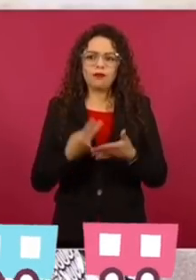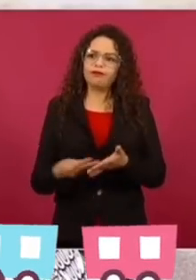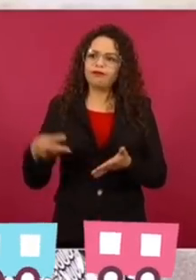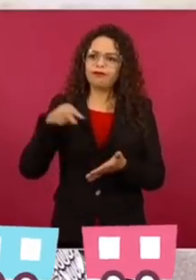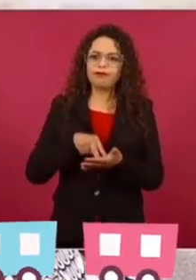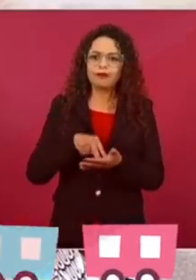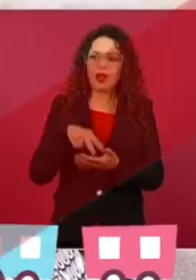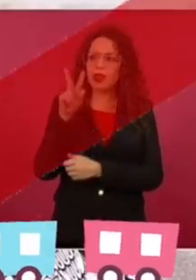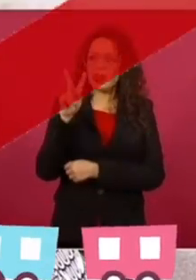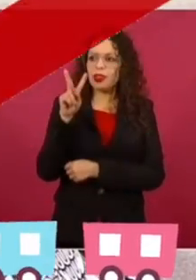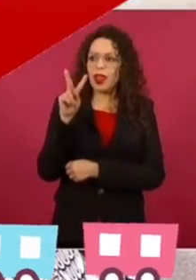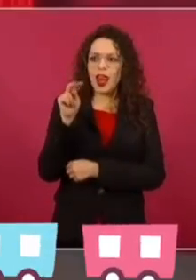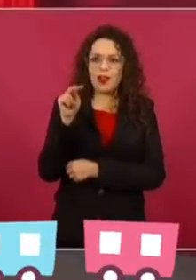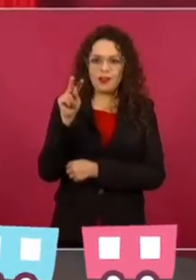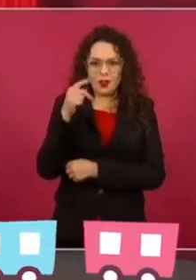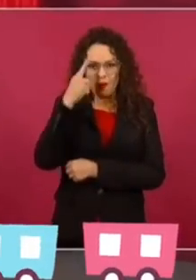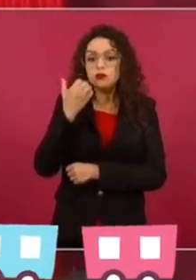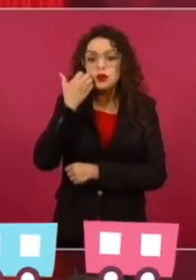rechazaron el diálogo,